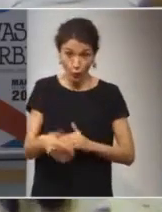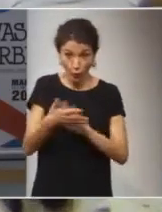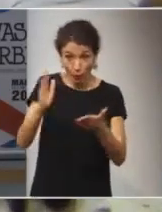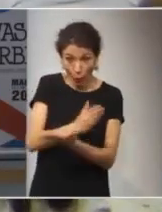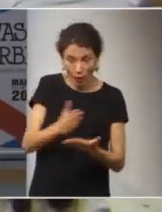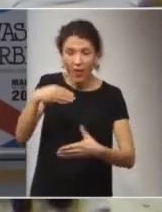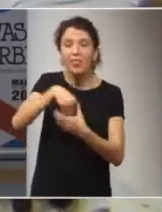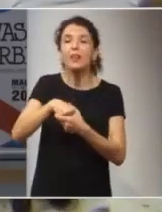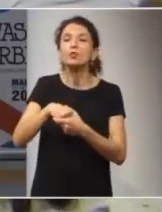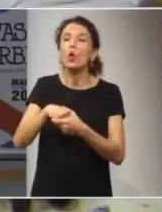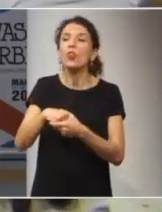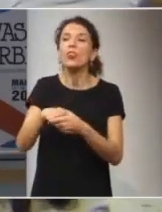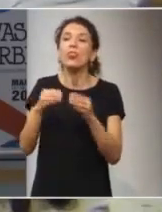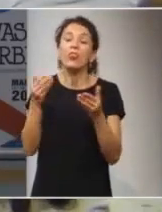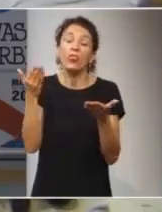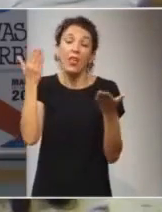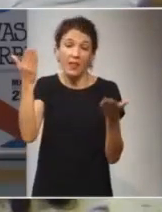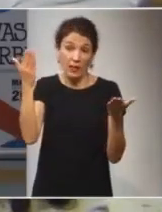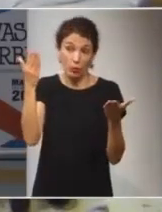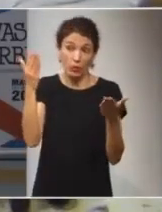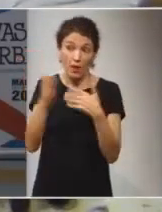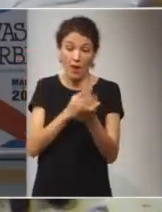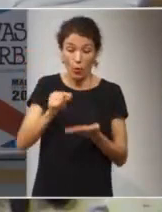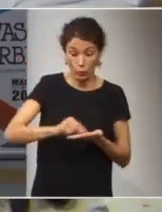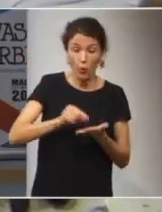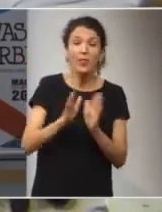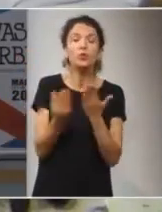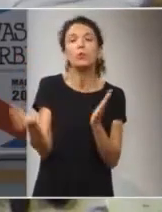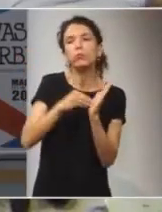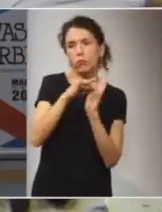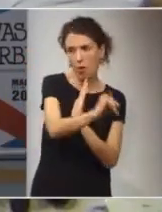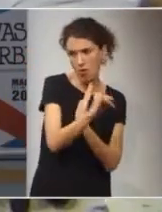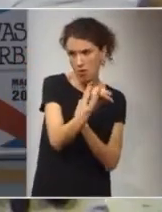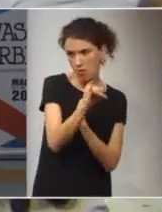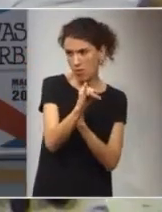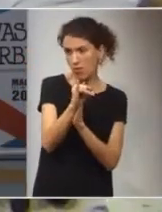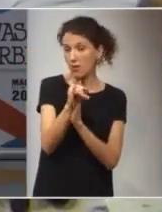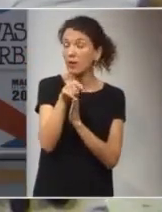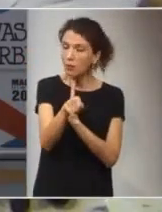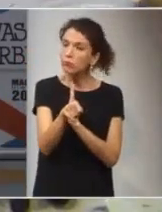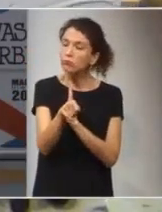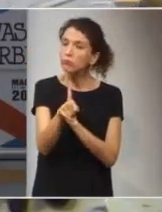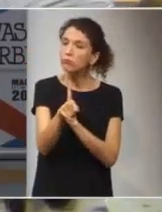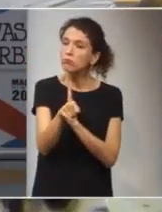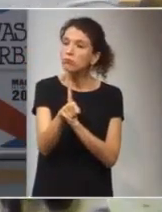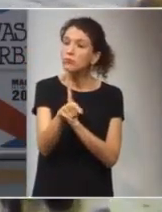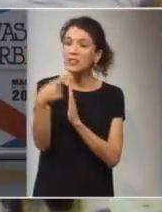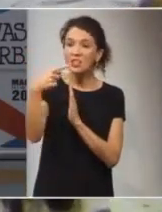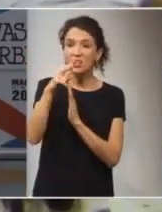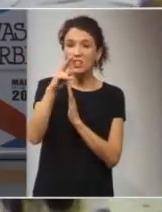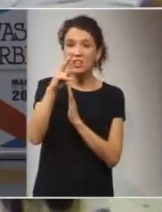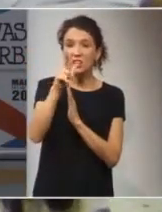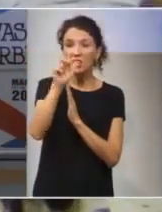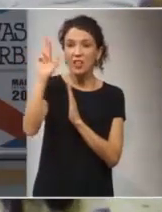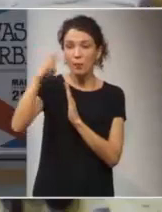parte de la dedicatoria que el autor hace en dicho libro. Y es con Guillermo con quien quiero